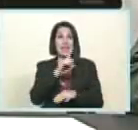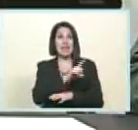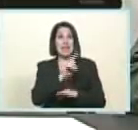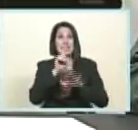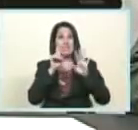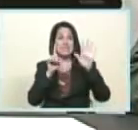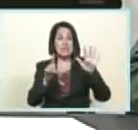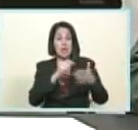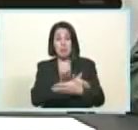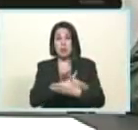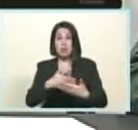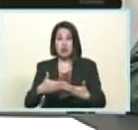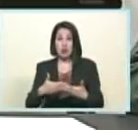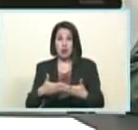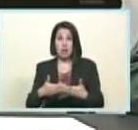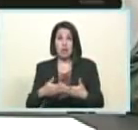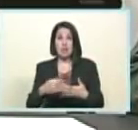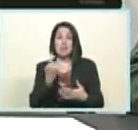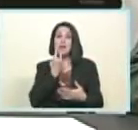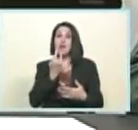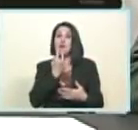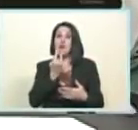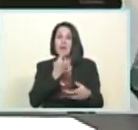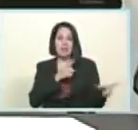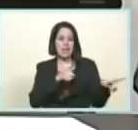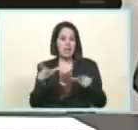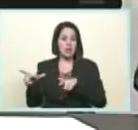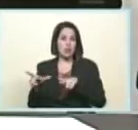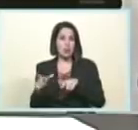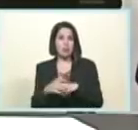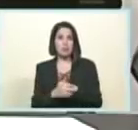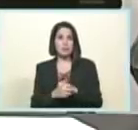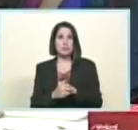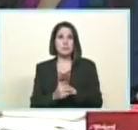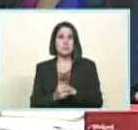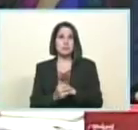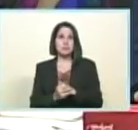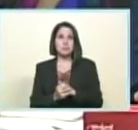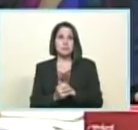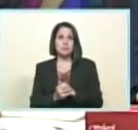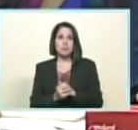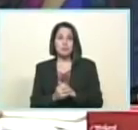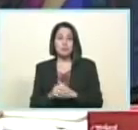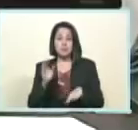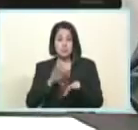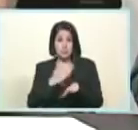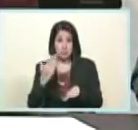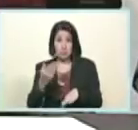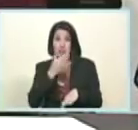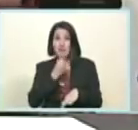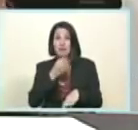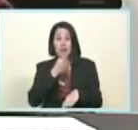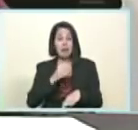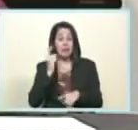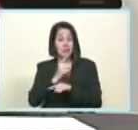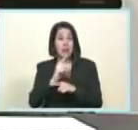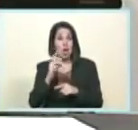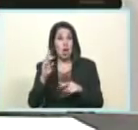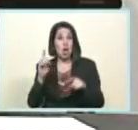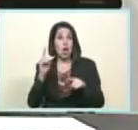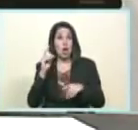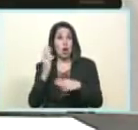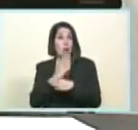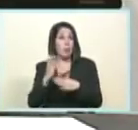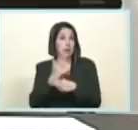cariño con especial amor porque todas estas cosas son las que tenemos que garantizar las navidades son una fiesta para nosotros los católicos los